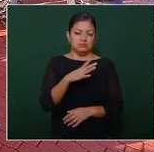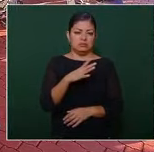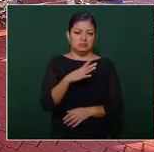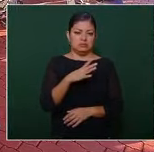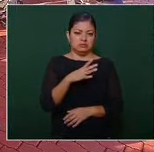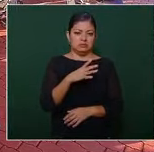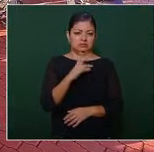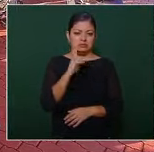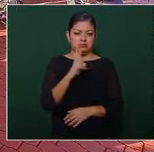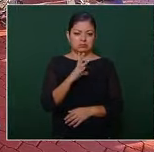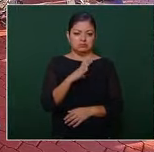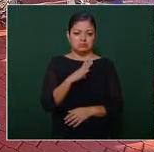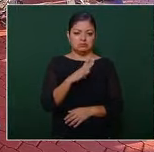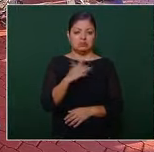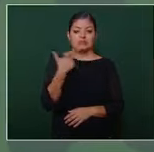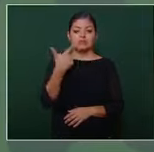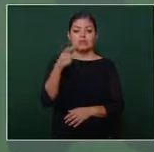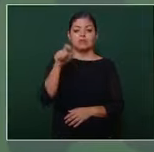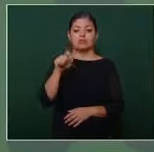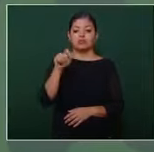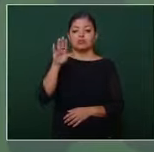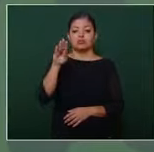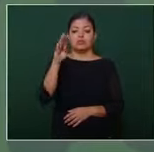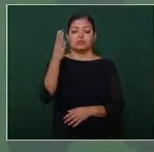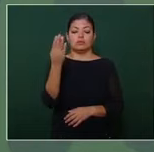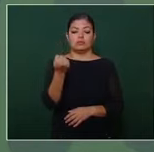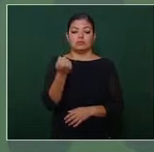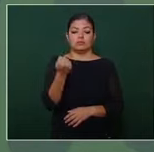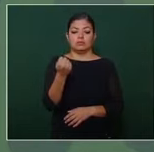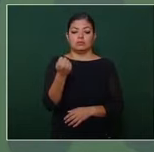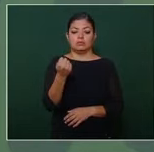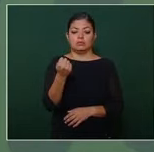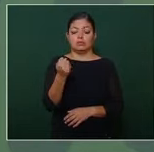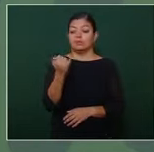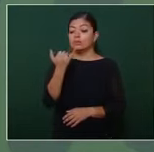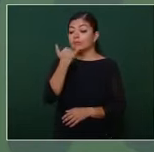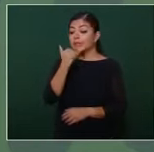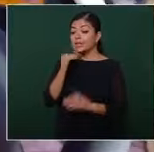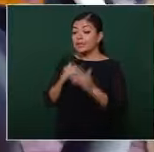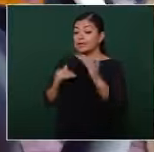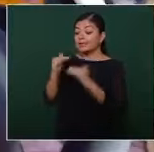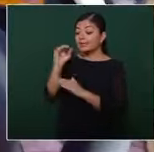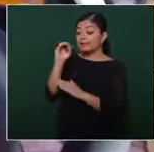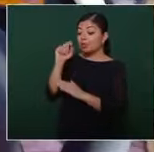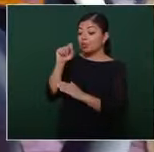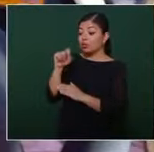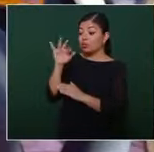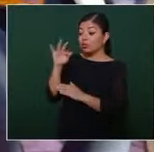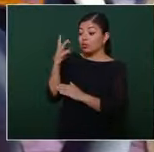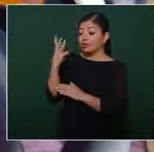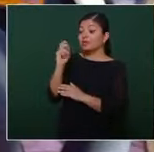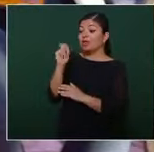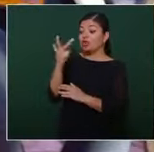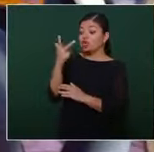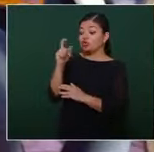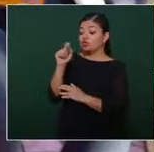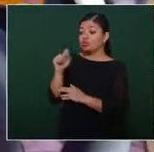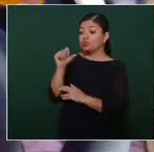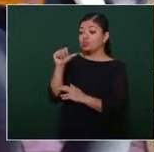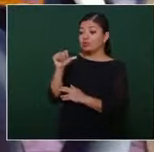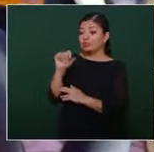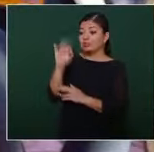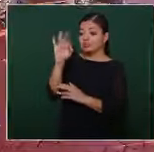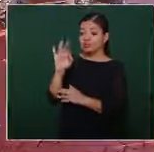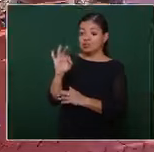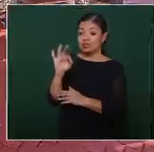7.99 incrementó 0.43 y ya se tiene 8.16%